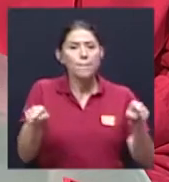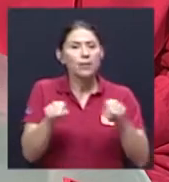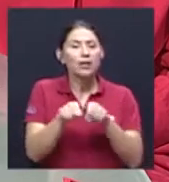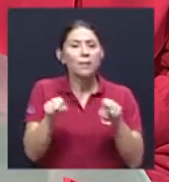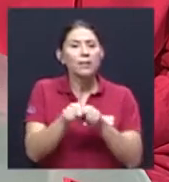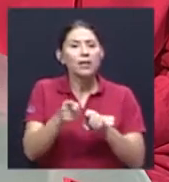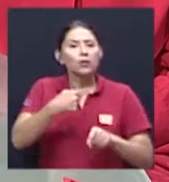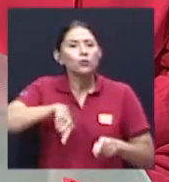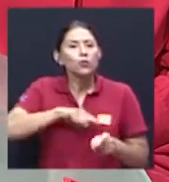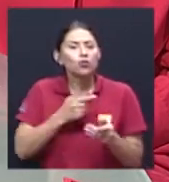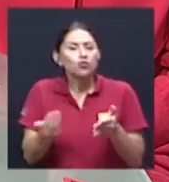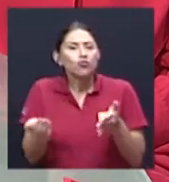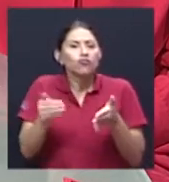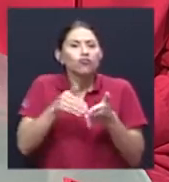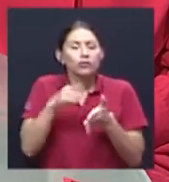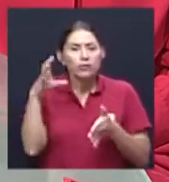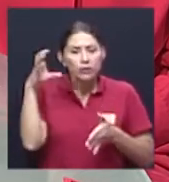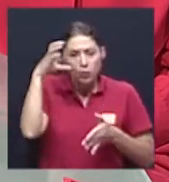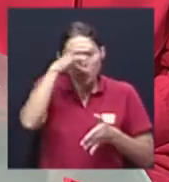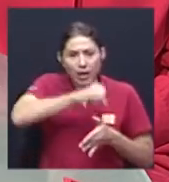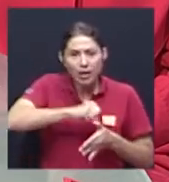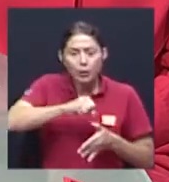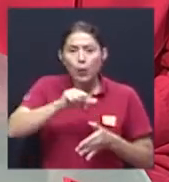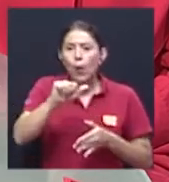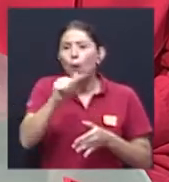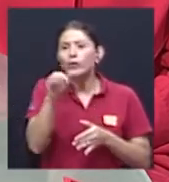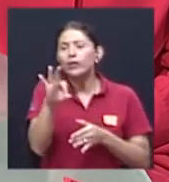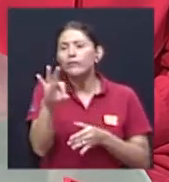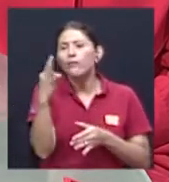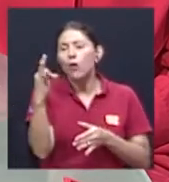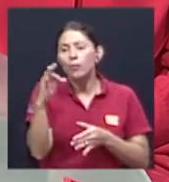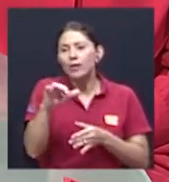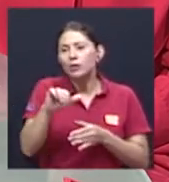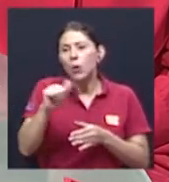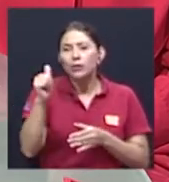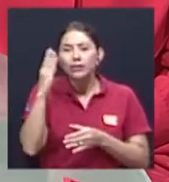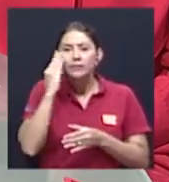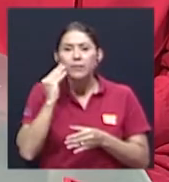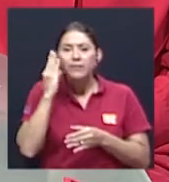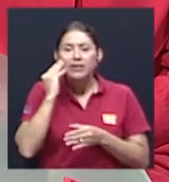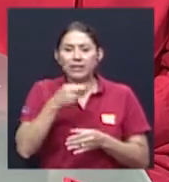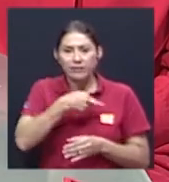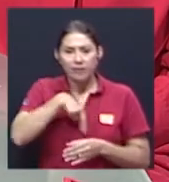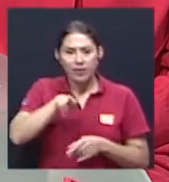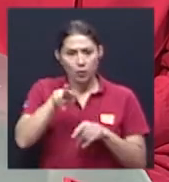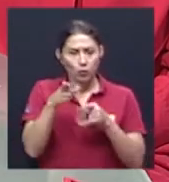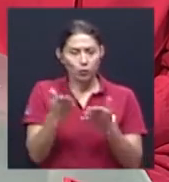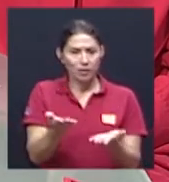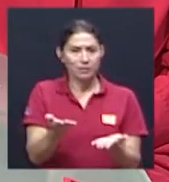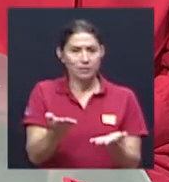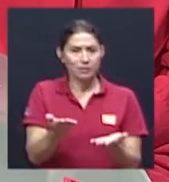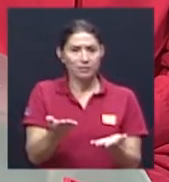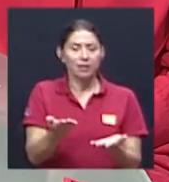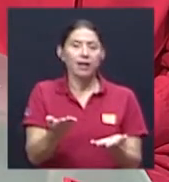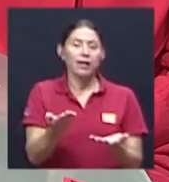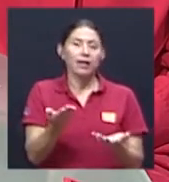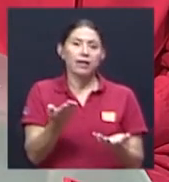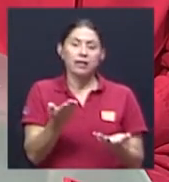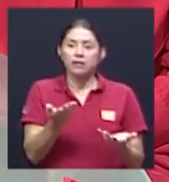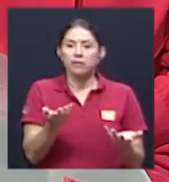redescubriendo otras formas y otras vivencias religiosas que también son religiosas. Y en ese sentido,